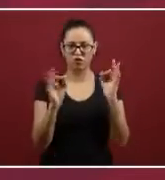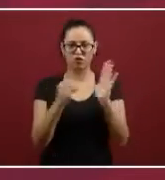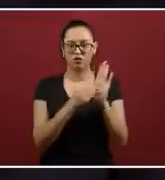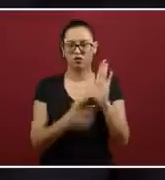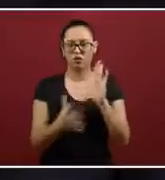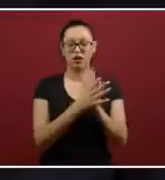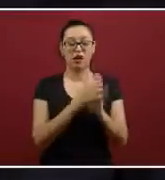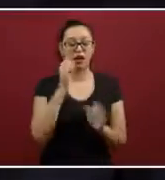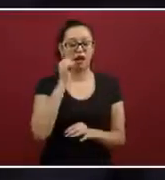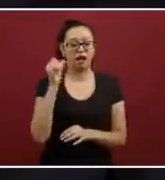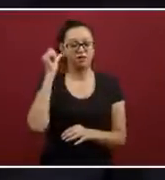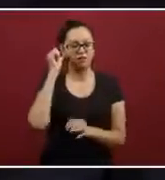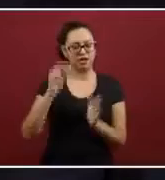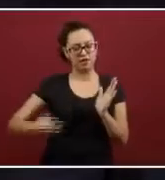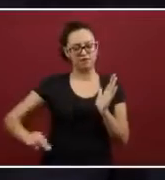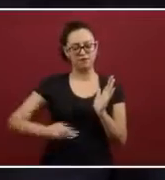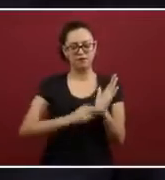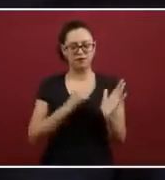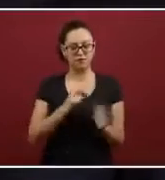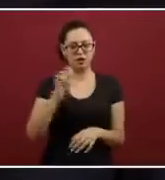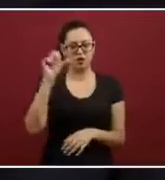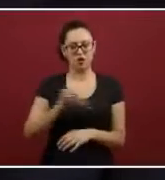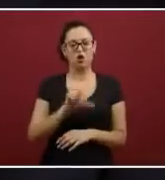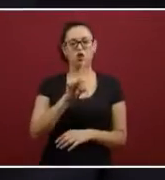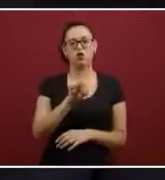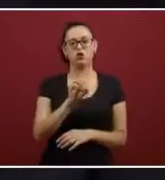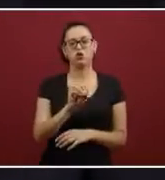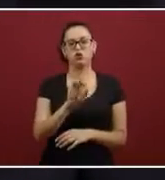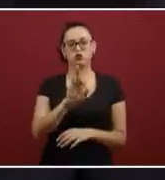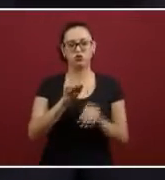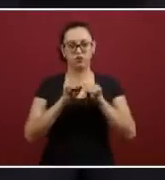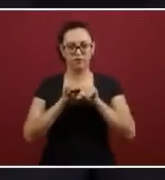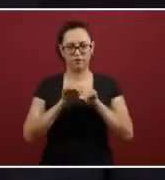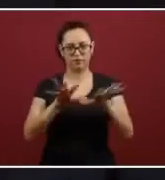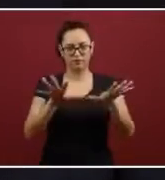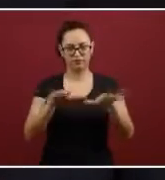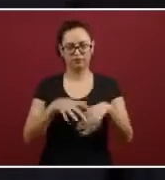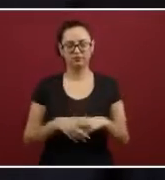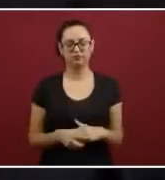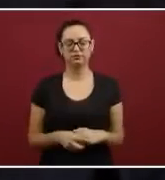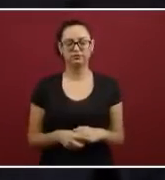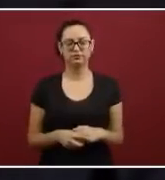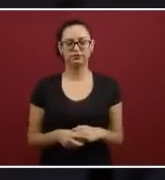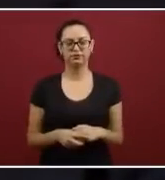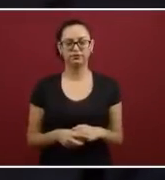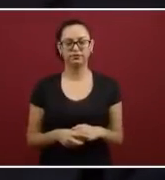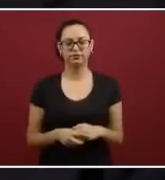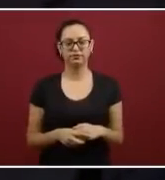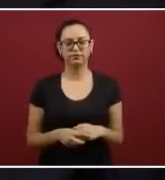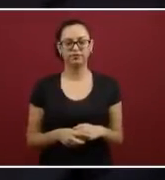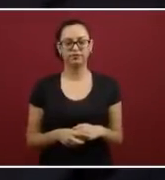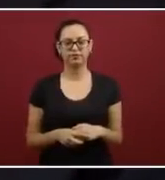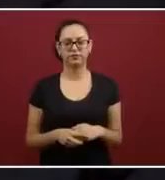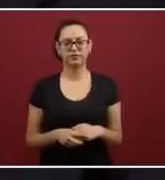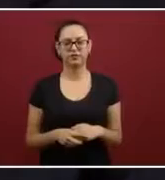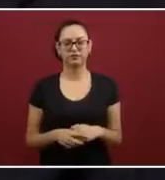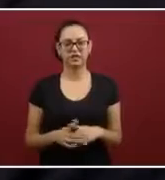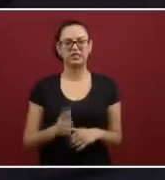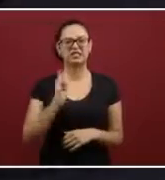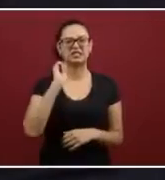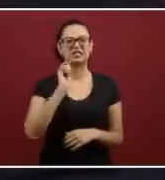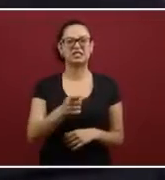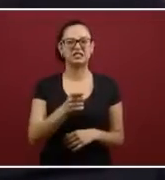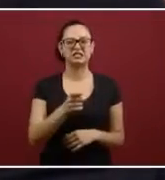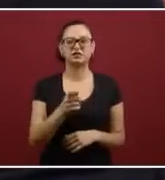ayer publicado en el diario oficial para eliminar las